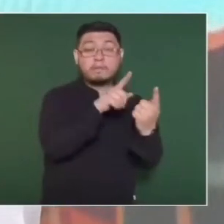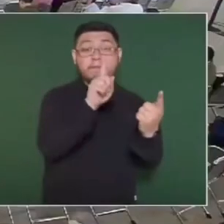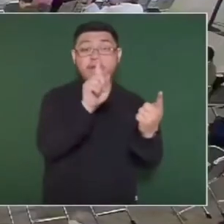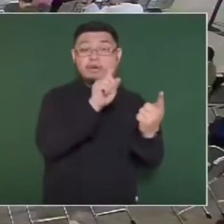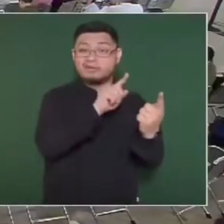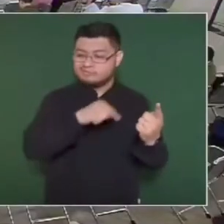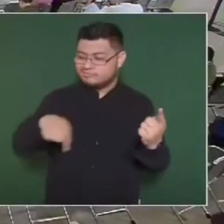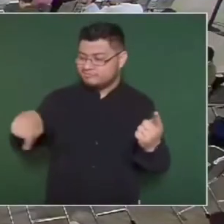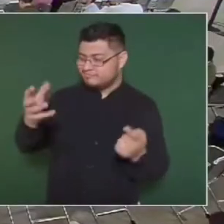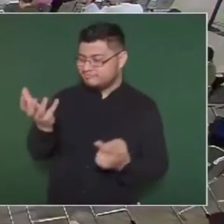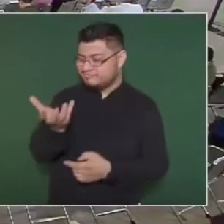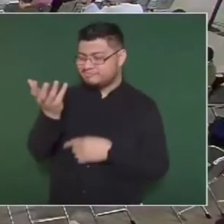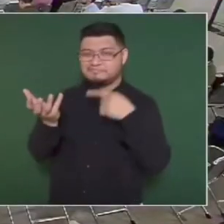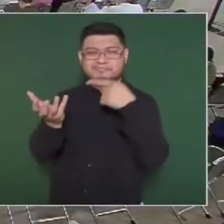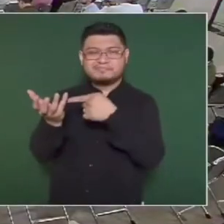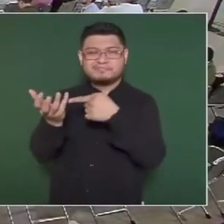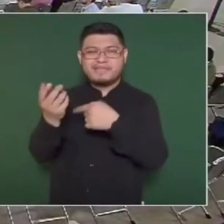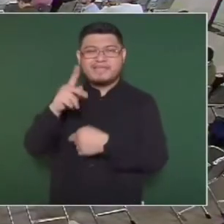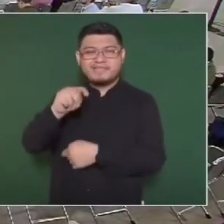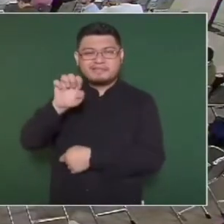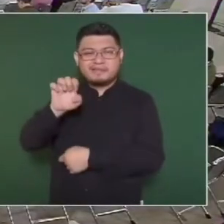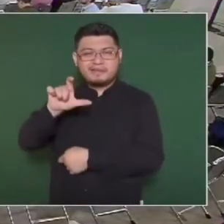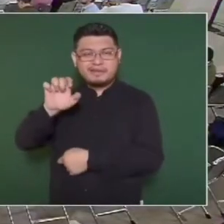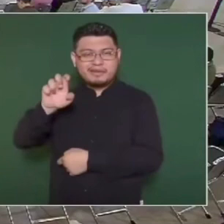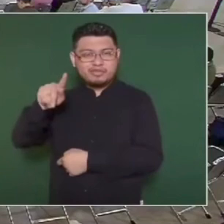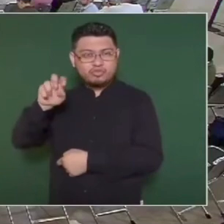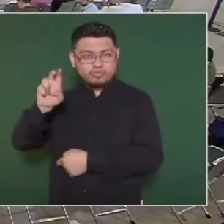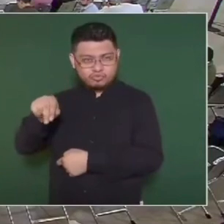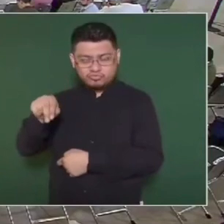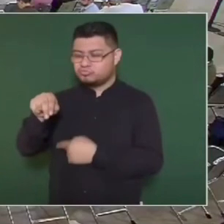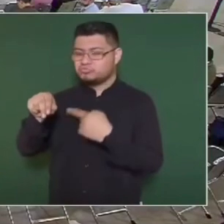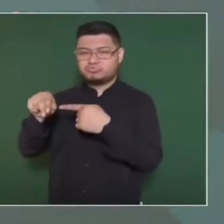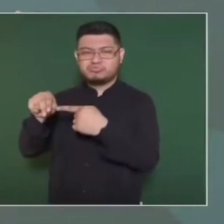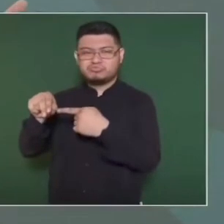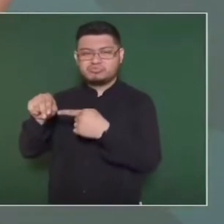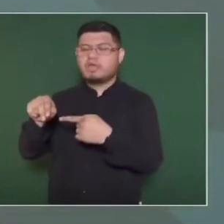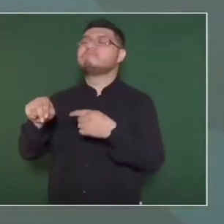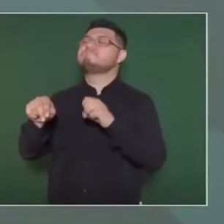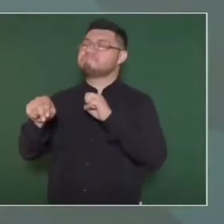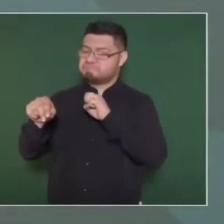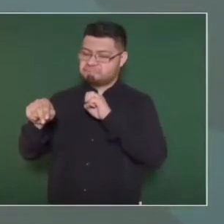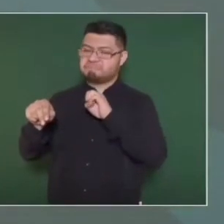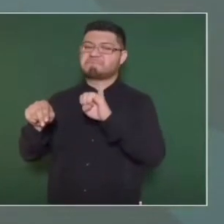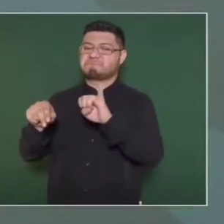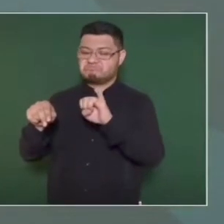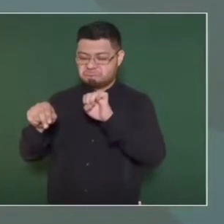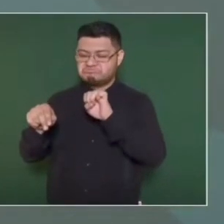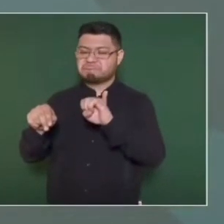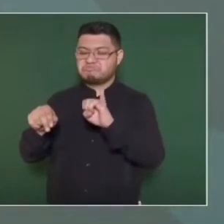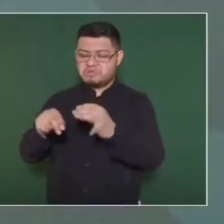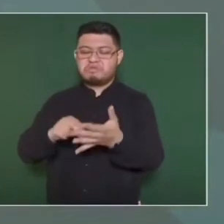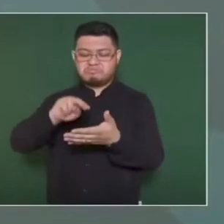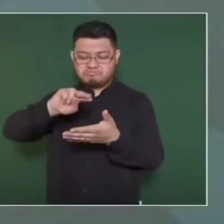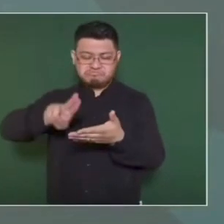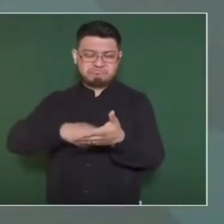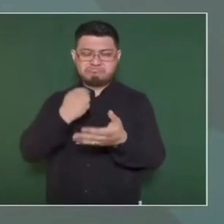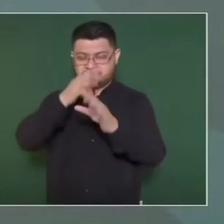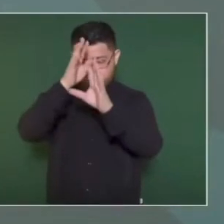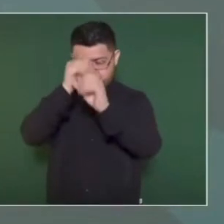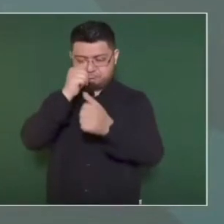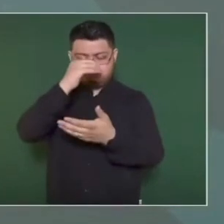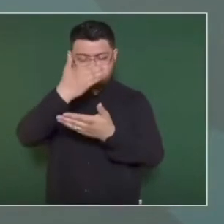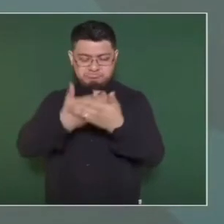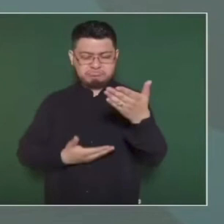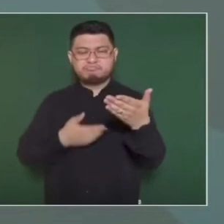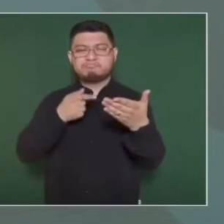sí se les contratan consultas,